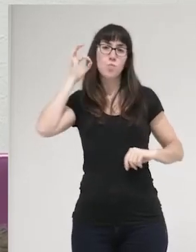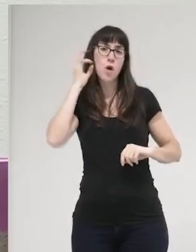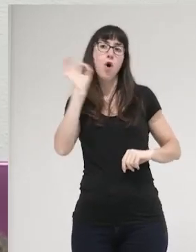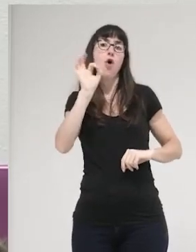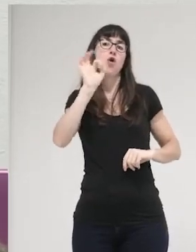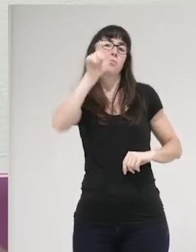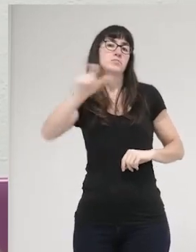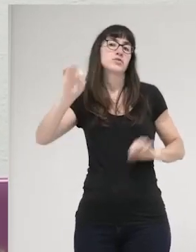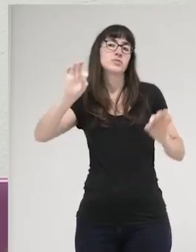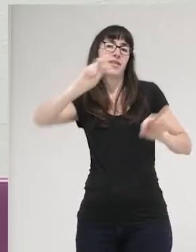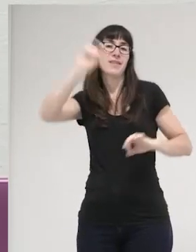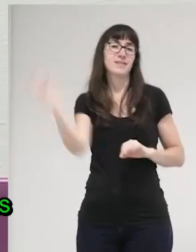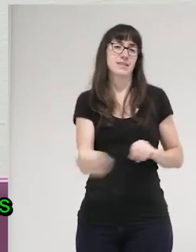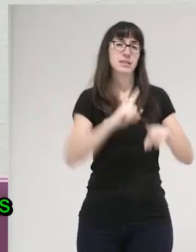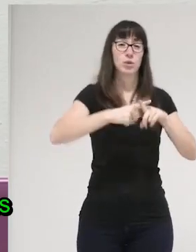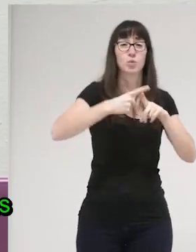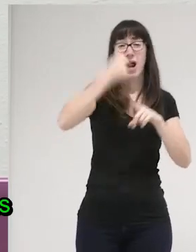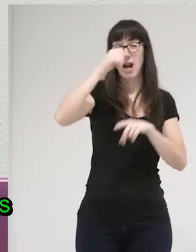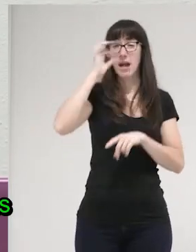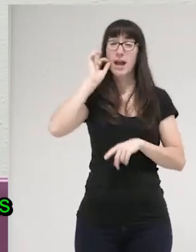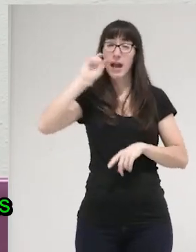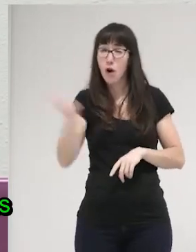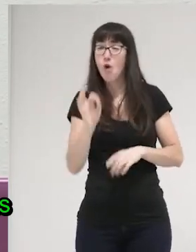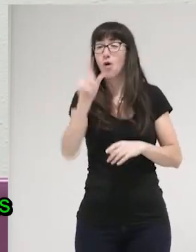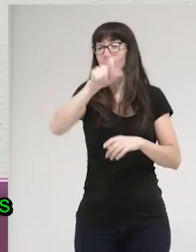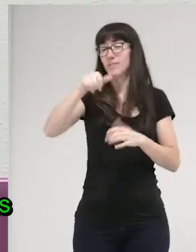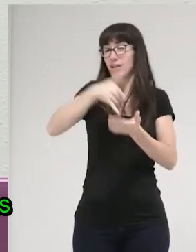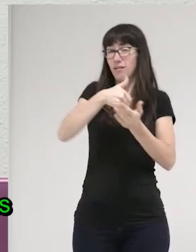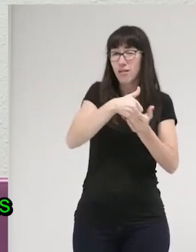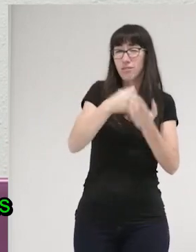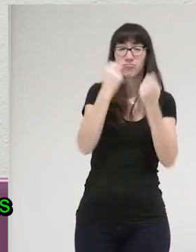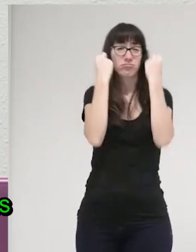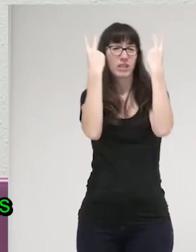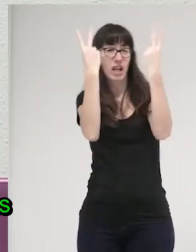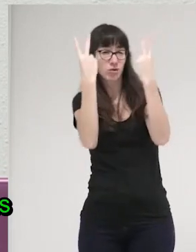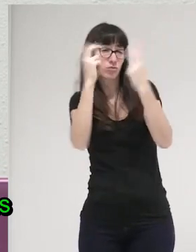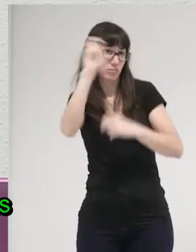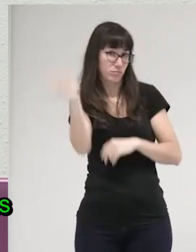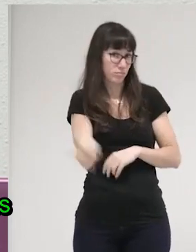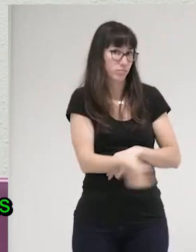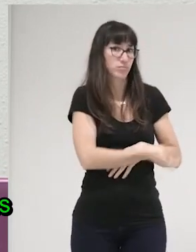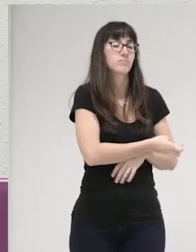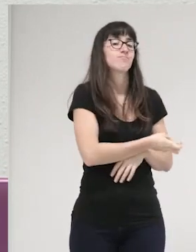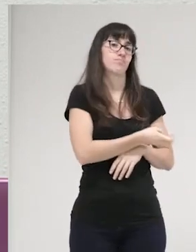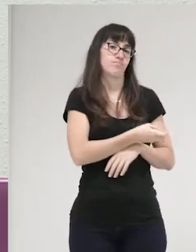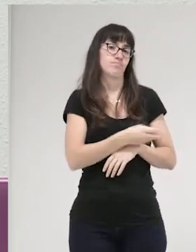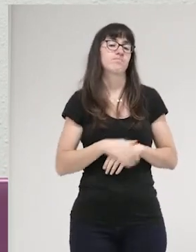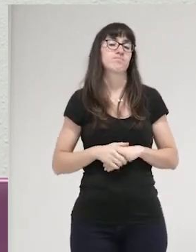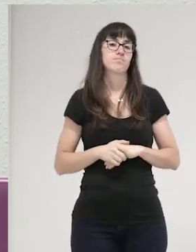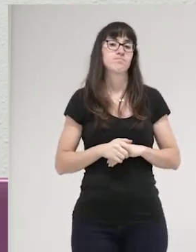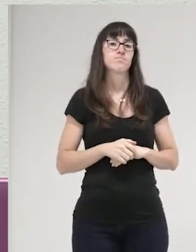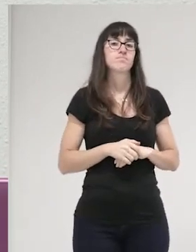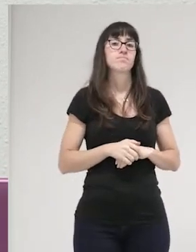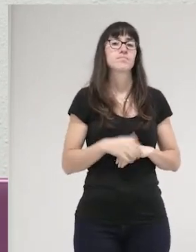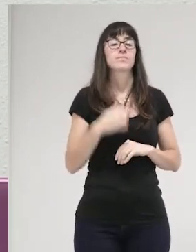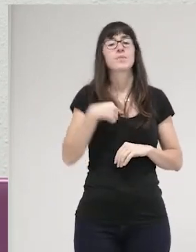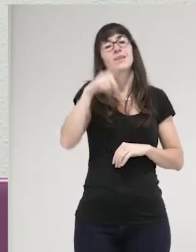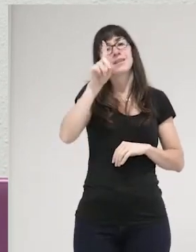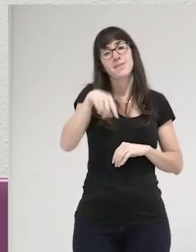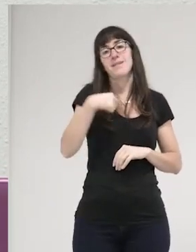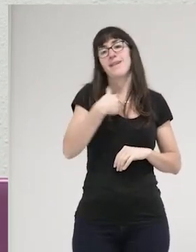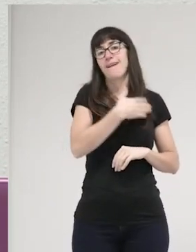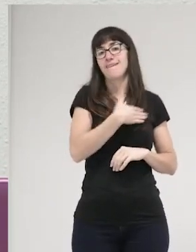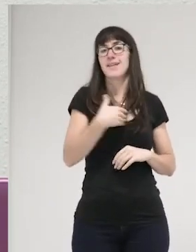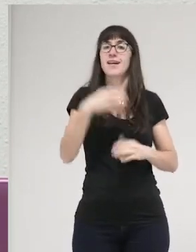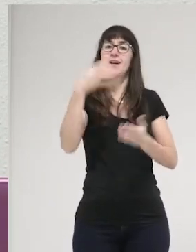diversidad sexual y de género y para las personas más vulnerables y más transgresoras de cada uno de los colectivos sociales, ¿no? También, agradecer a